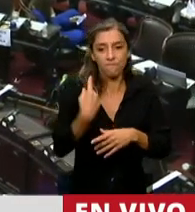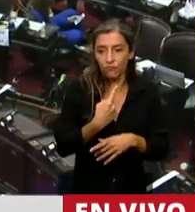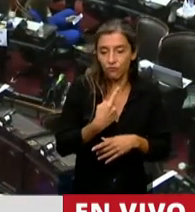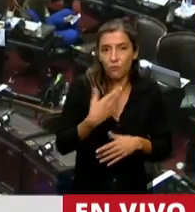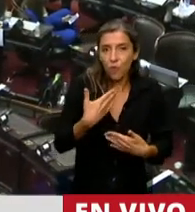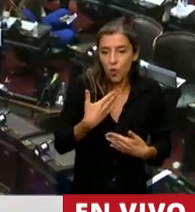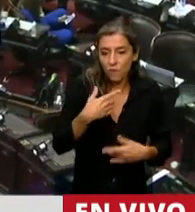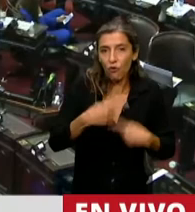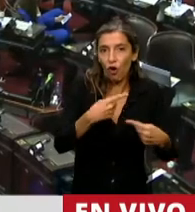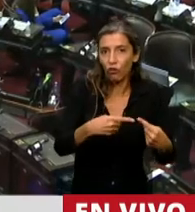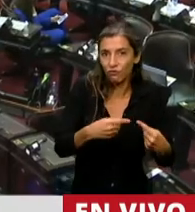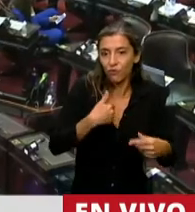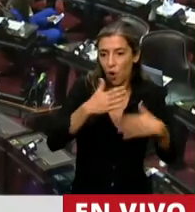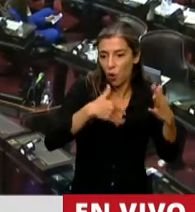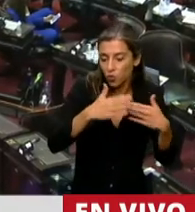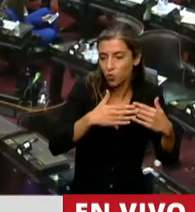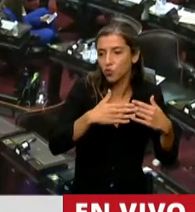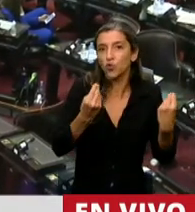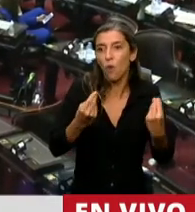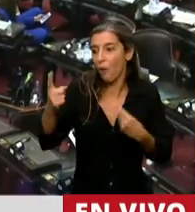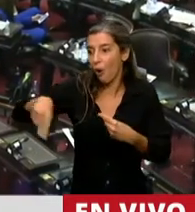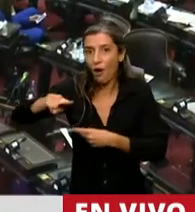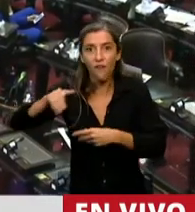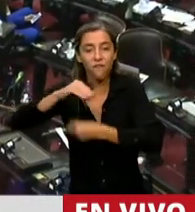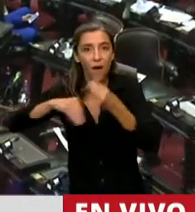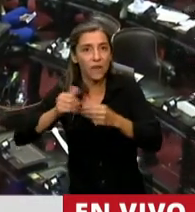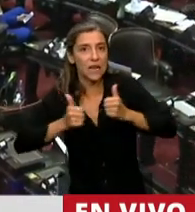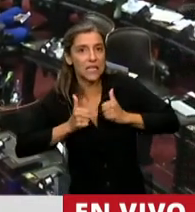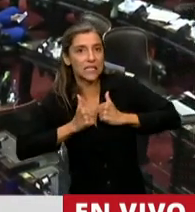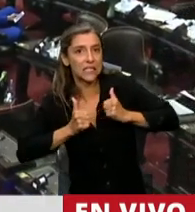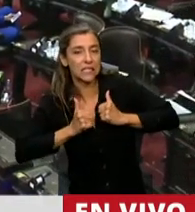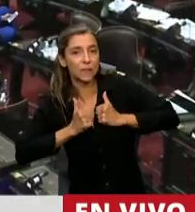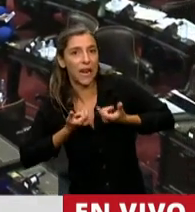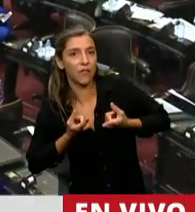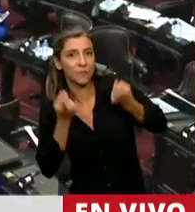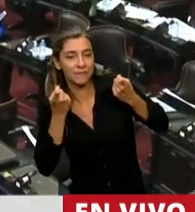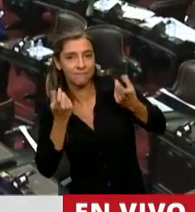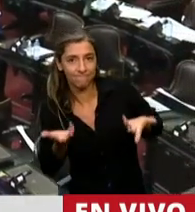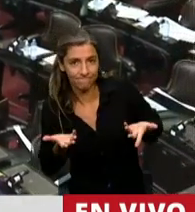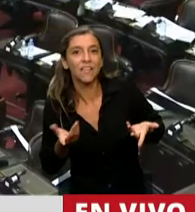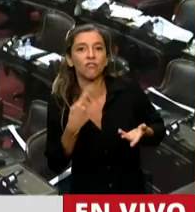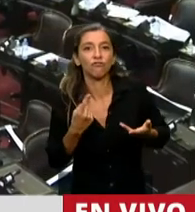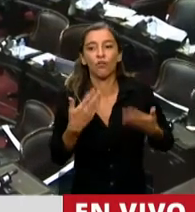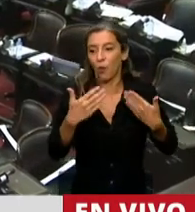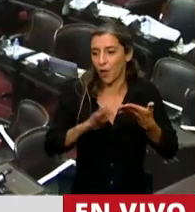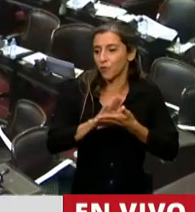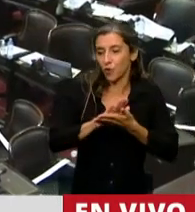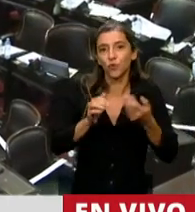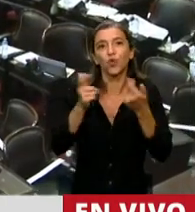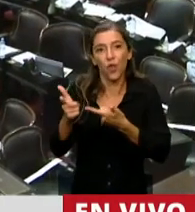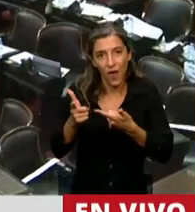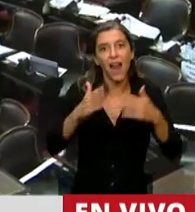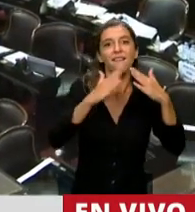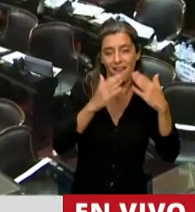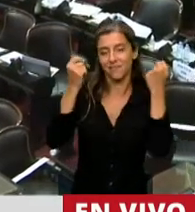hay muchísimas familias que están esperando porque tienen necesidad de esa vivienda. Por eso, por